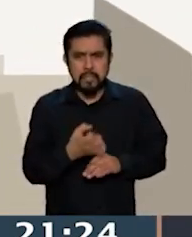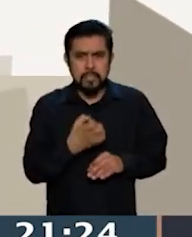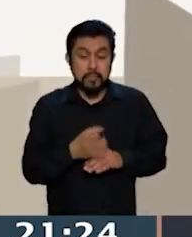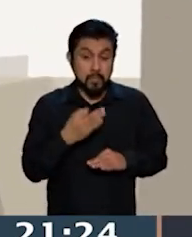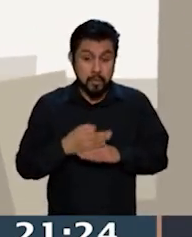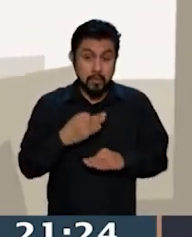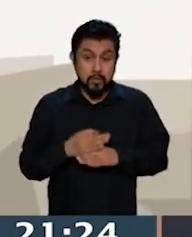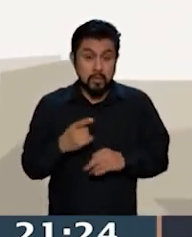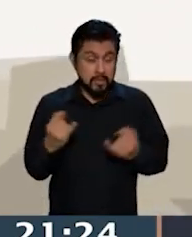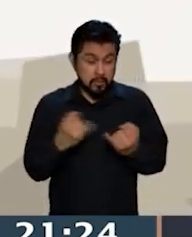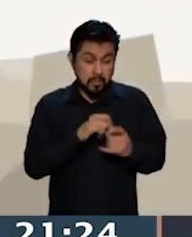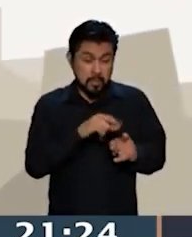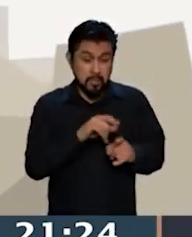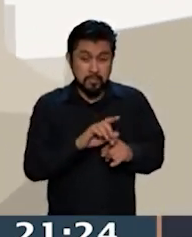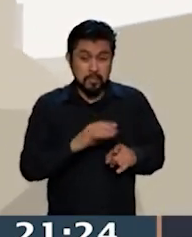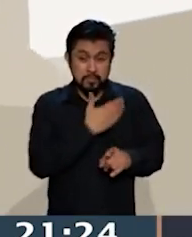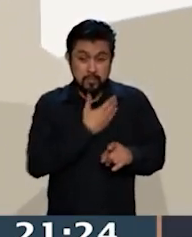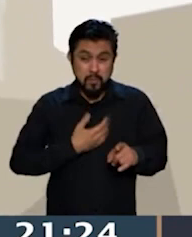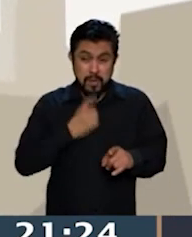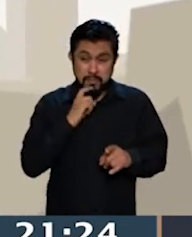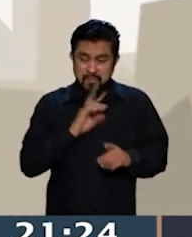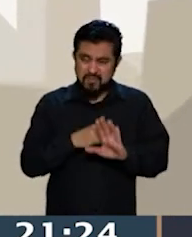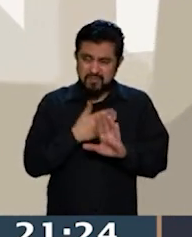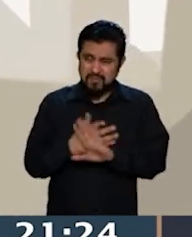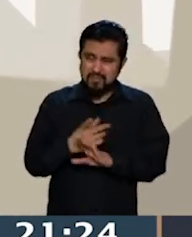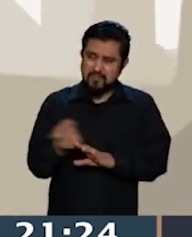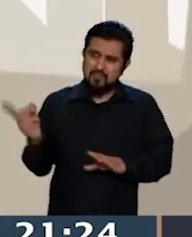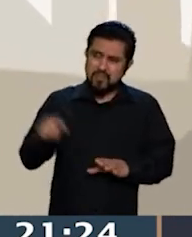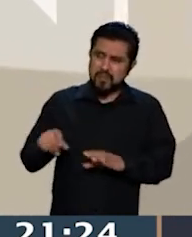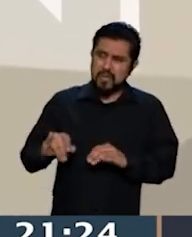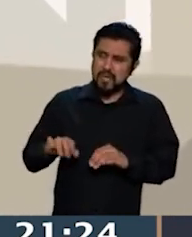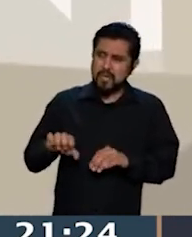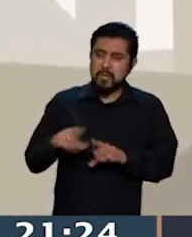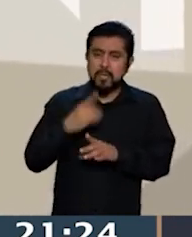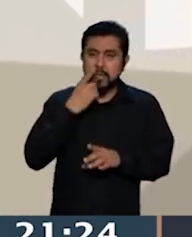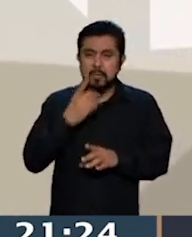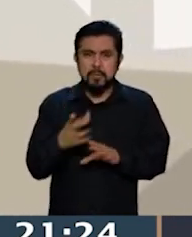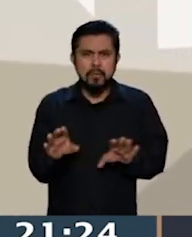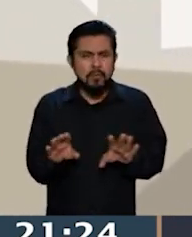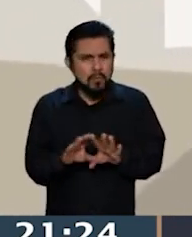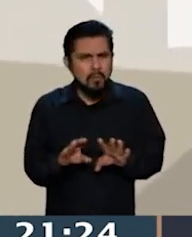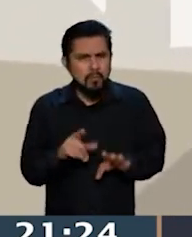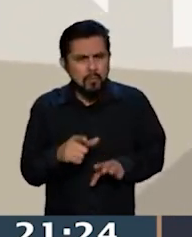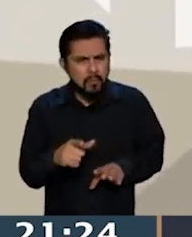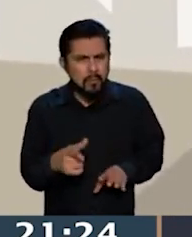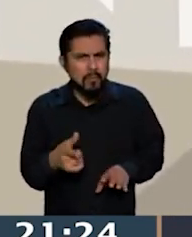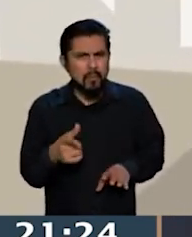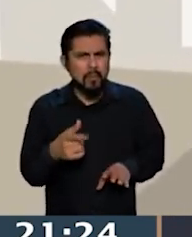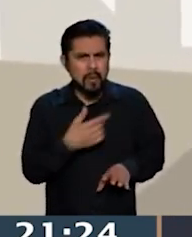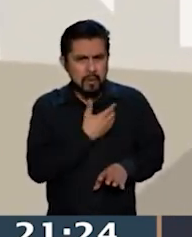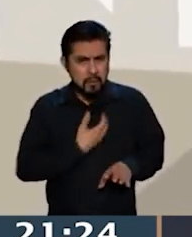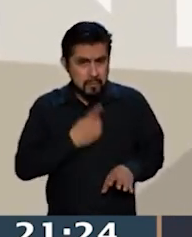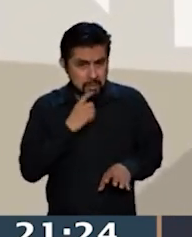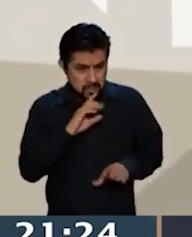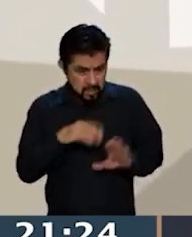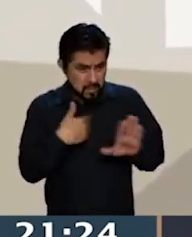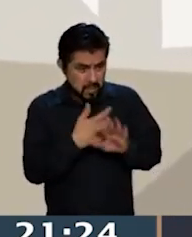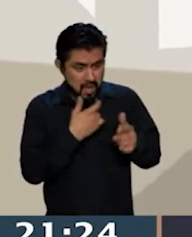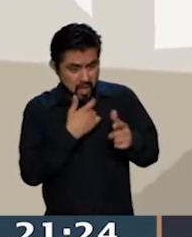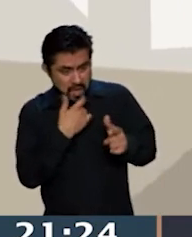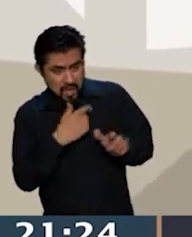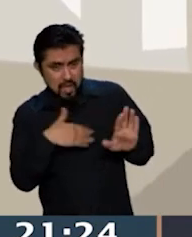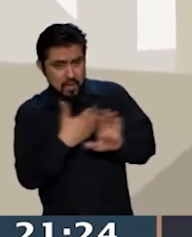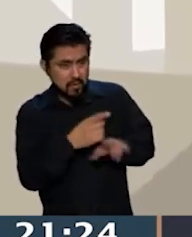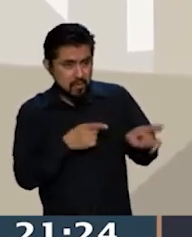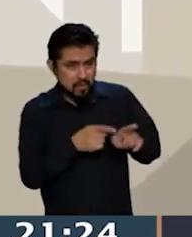hacia el presidente, que a me parece un acto de censura, porque el presidente no ha cuestionado a Xochitl Nalvez por su condición de mujer, no se ha burlado de su apariencia